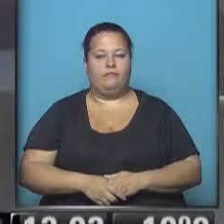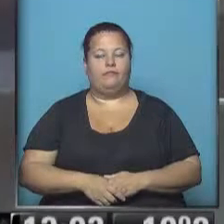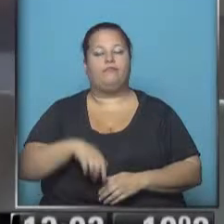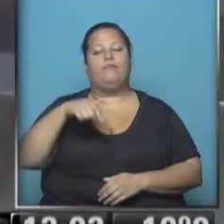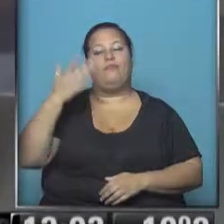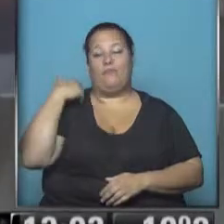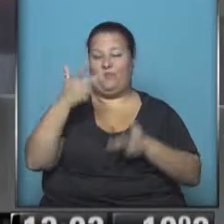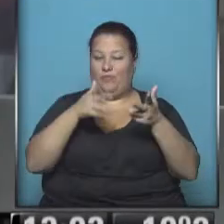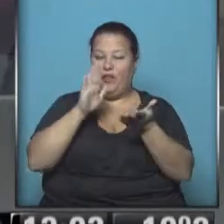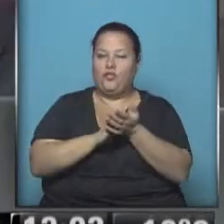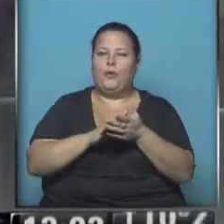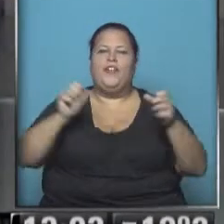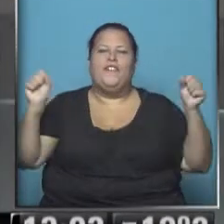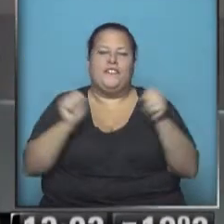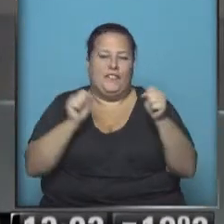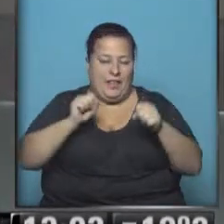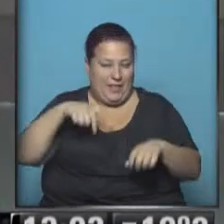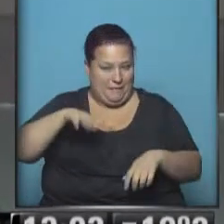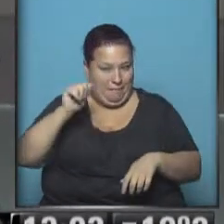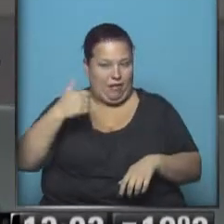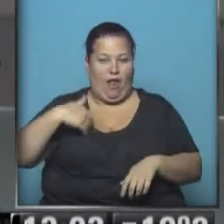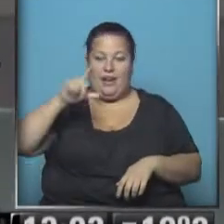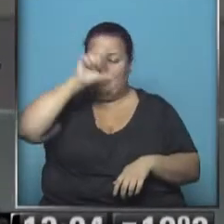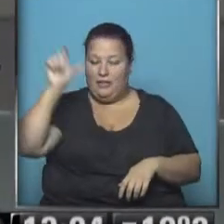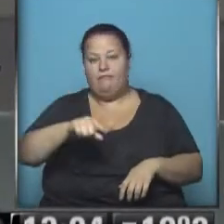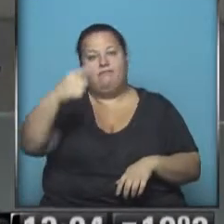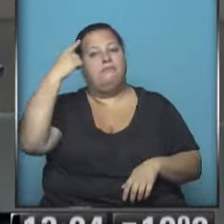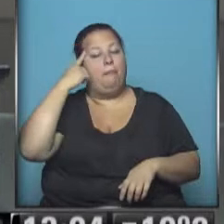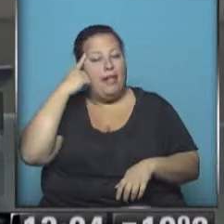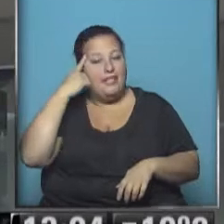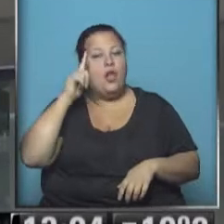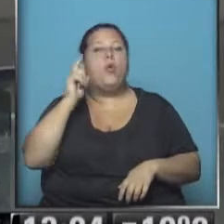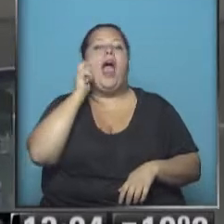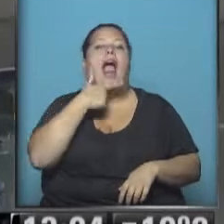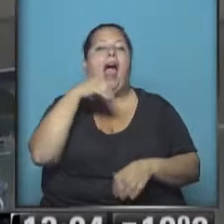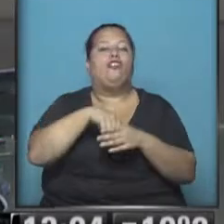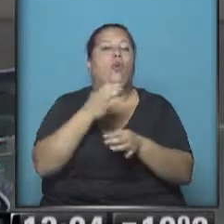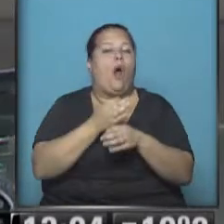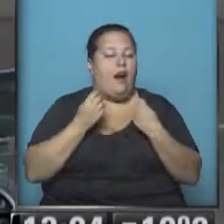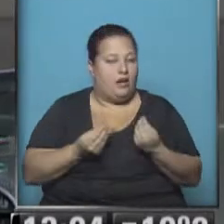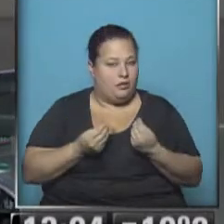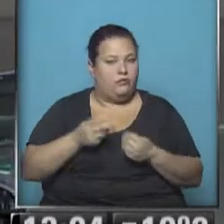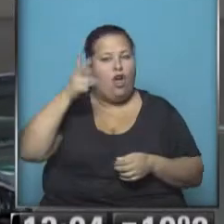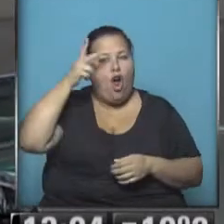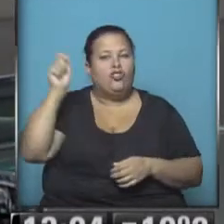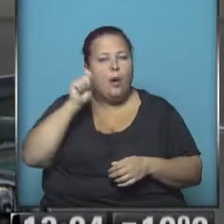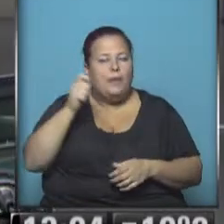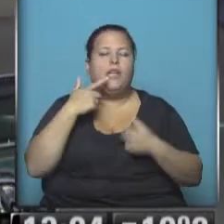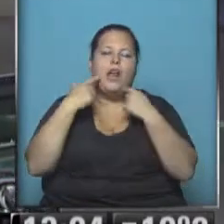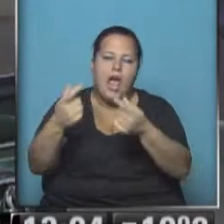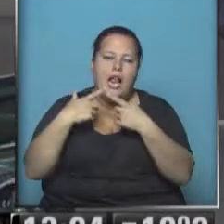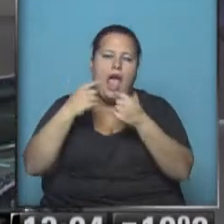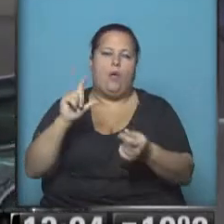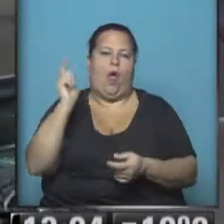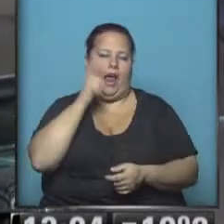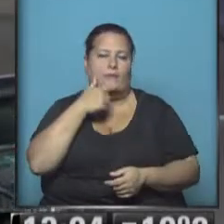Hablábamos de recién del frío martes que se vive en todo el país. Imagínense ustedes, cingas en una escuela. Hace ocho meses se está reclamando el servicio.